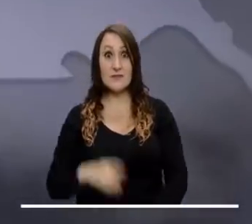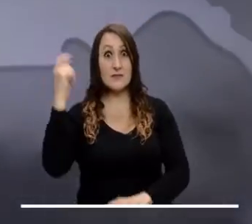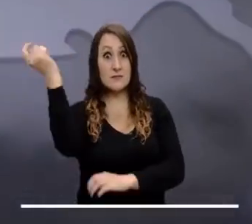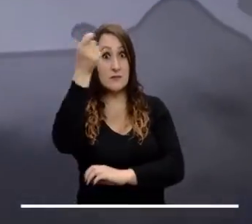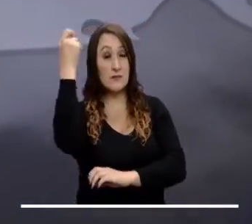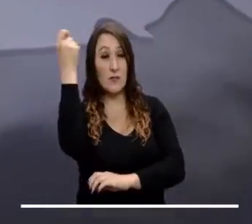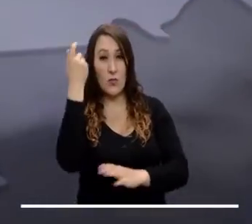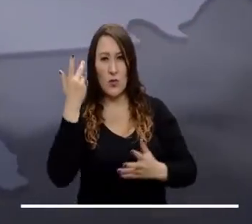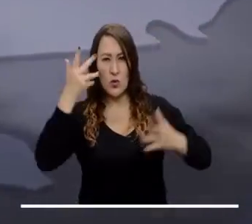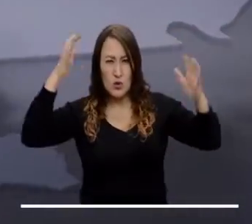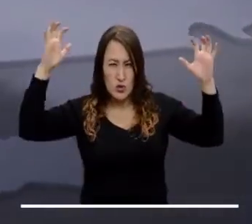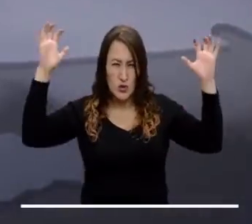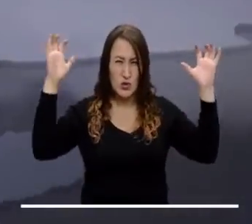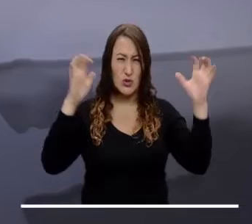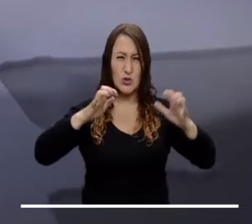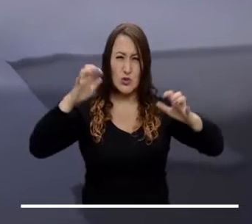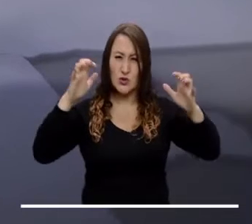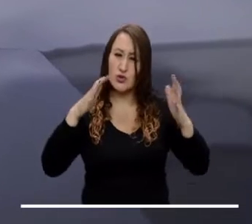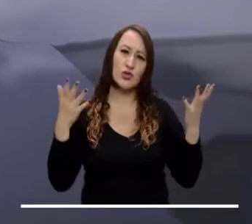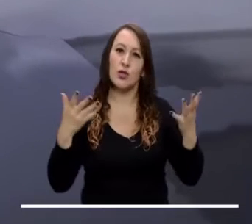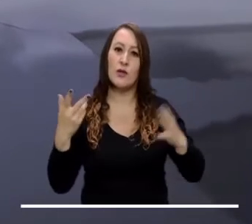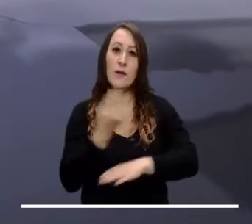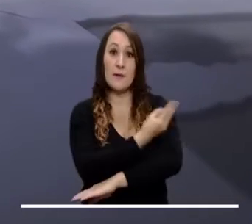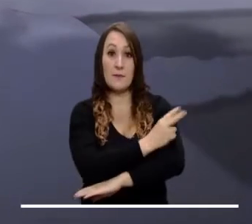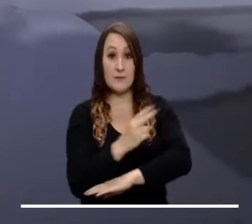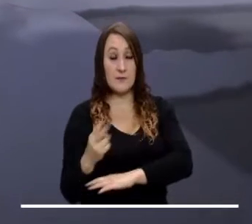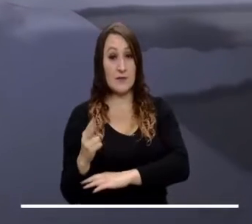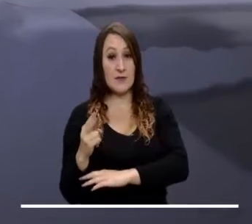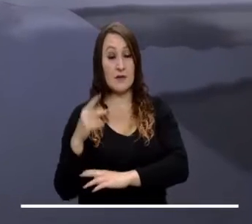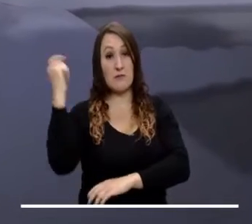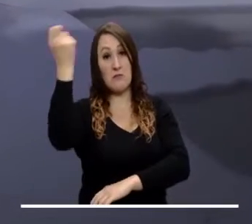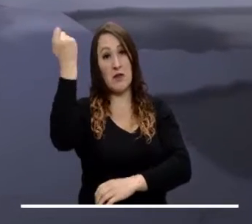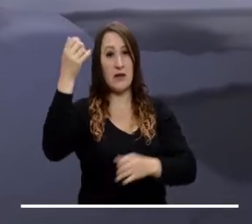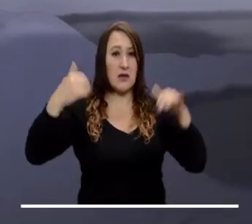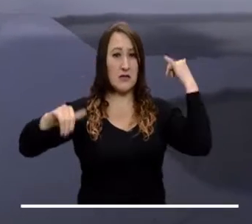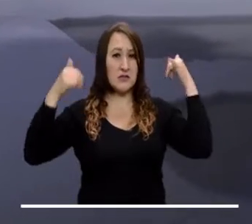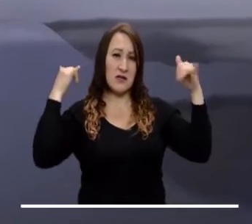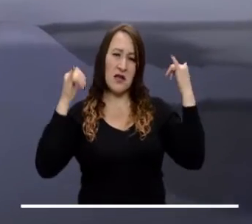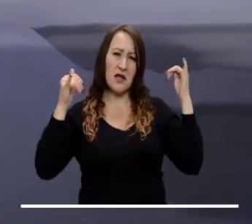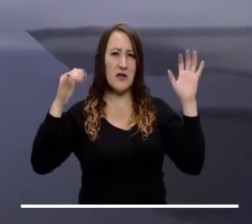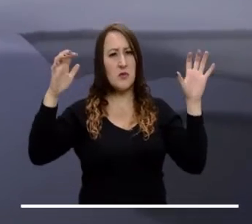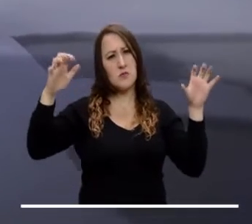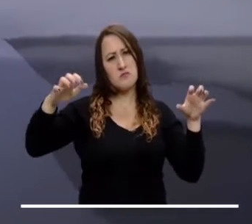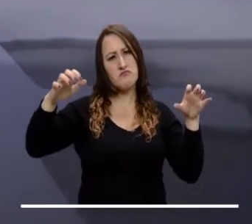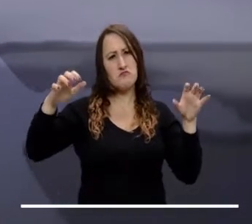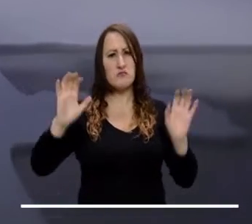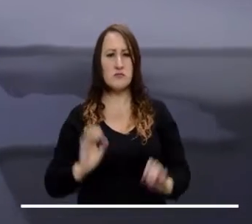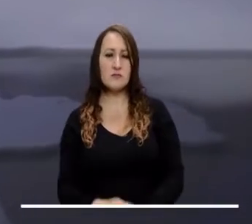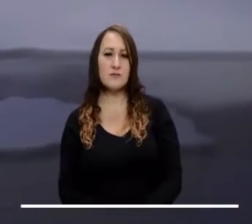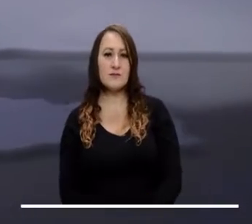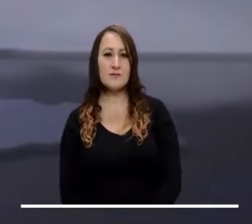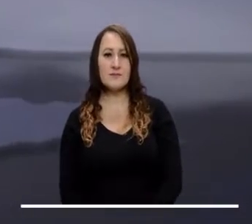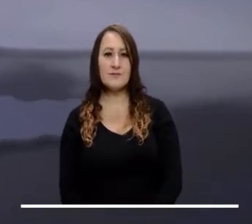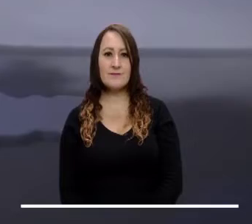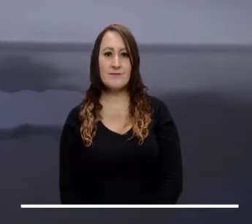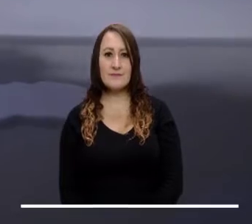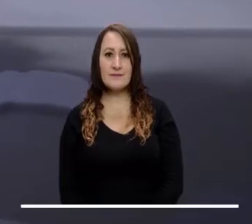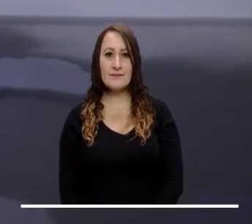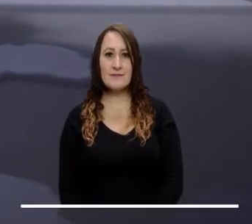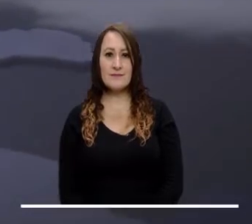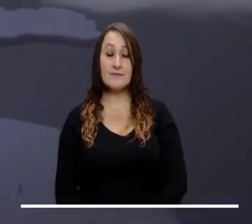En los llanos orientales las lluvias fuertes se observarán en Pichada. En Meta y Casanare, por su parte, se advierten precipitaciones ligeras.